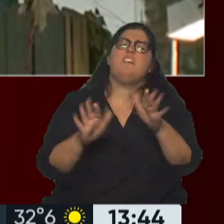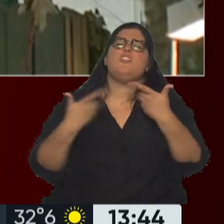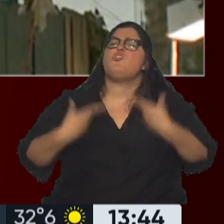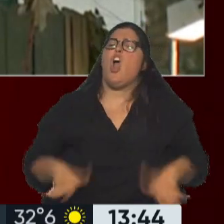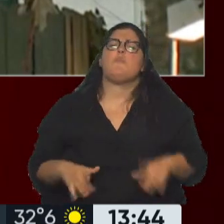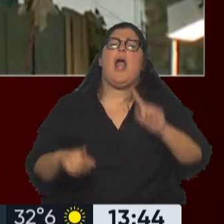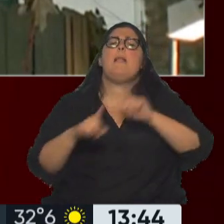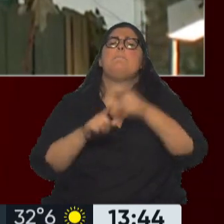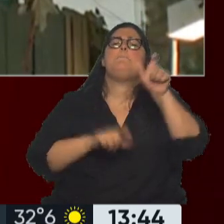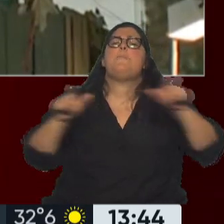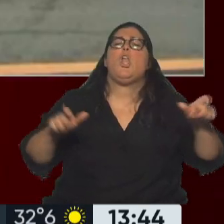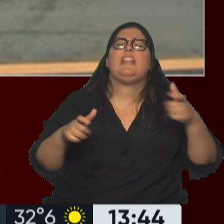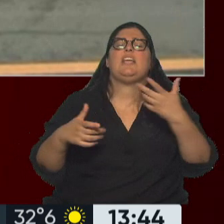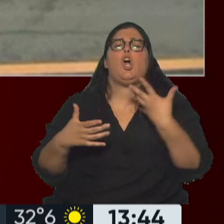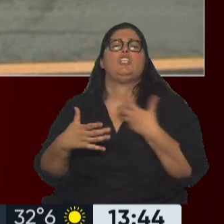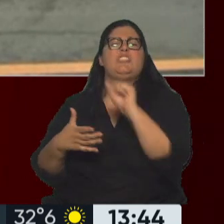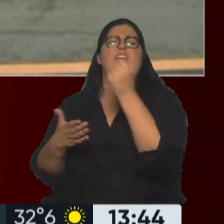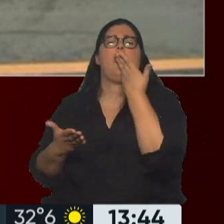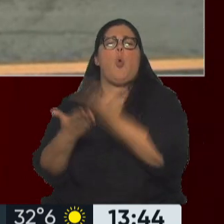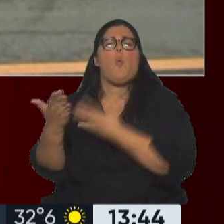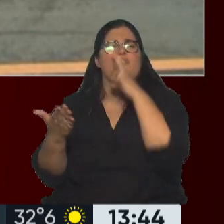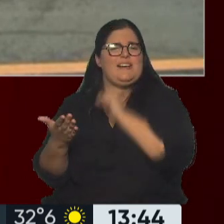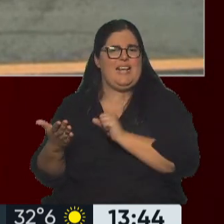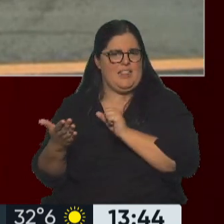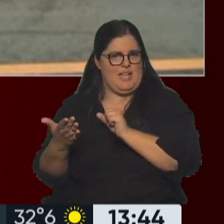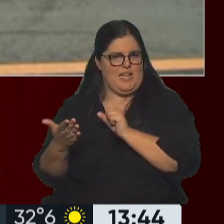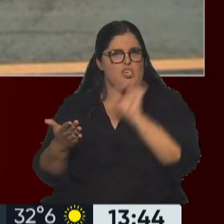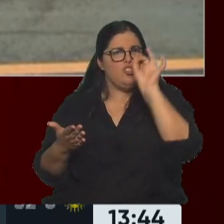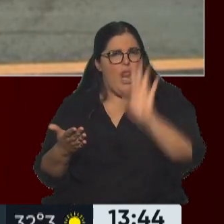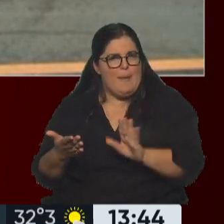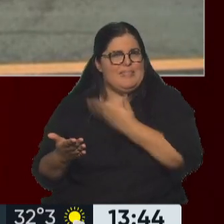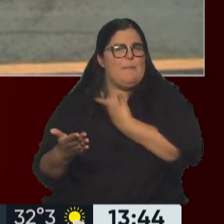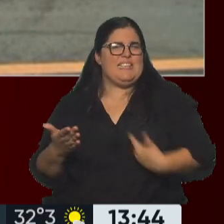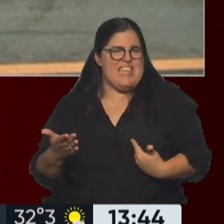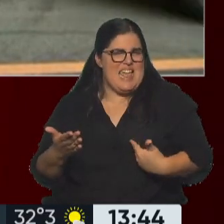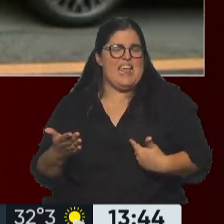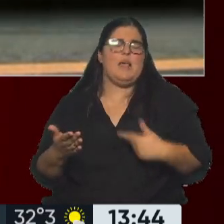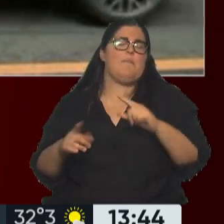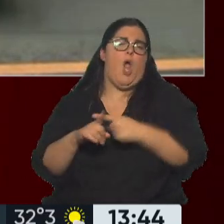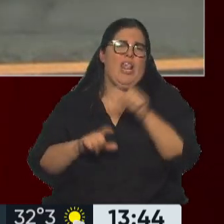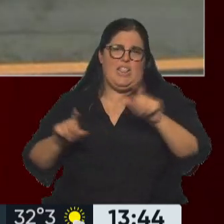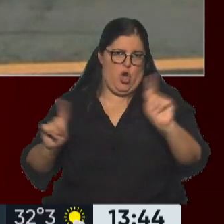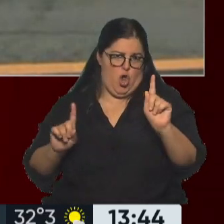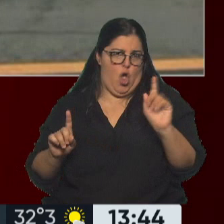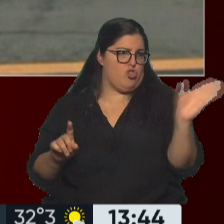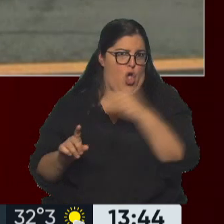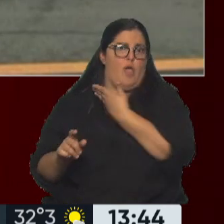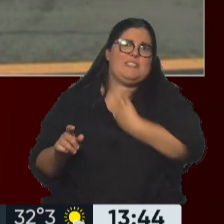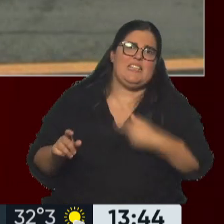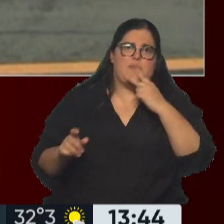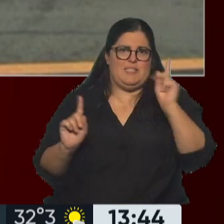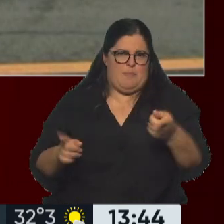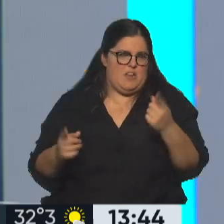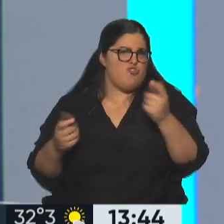mandatarios se lleven documentos clasificados. Y no solamente mandatarios, sino también altos cargos. Eso primero dijo, no lo invitamos.